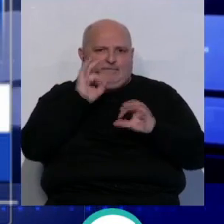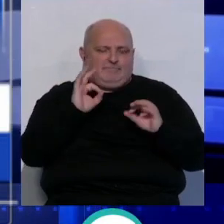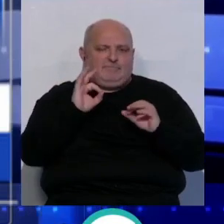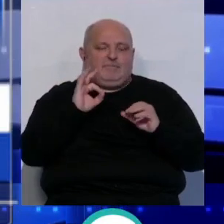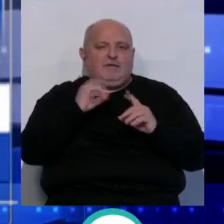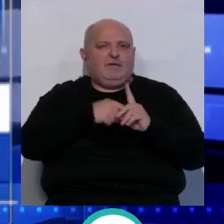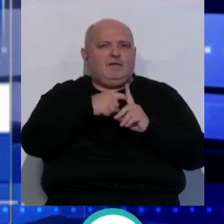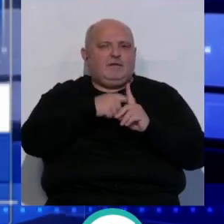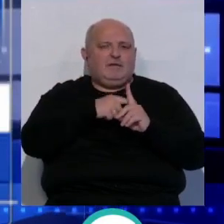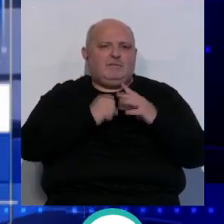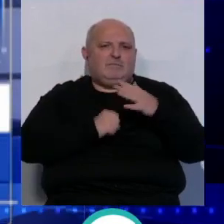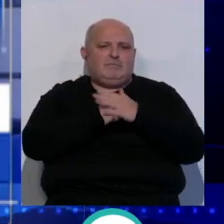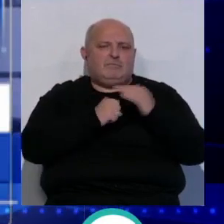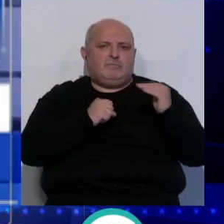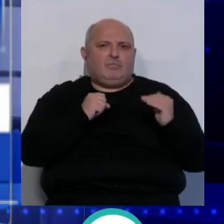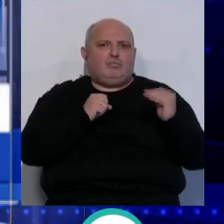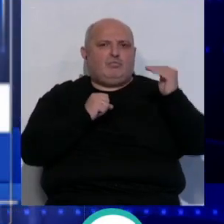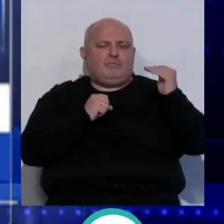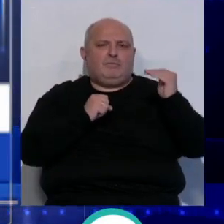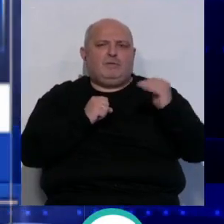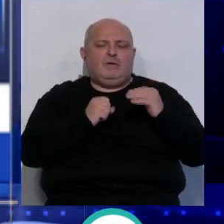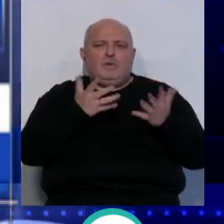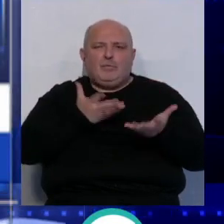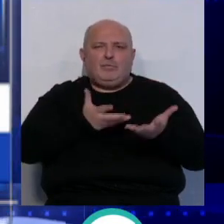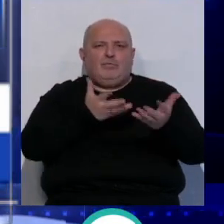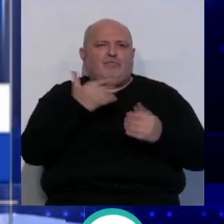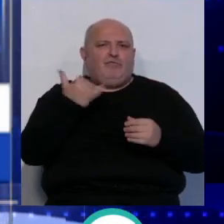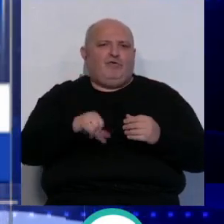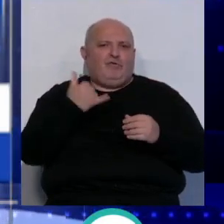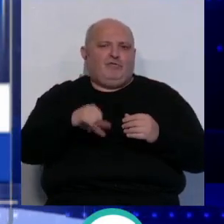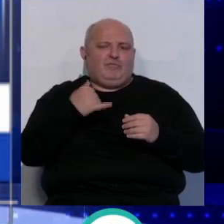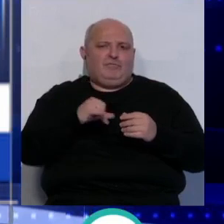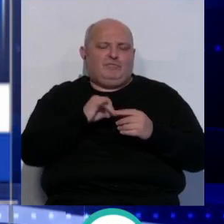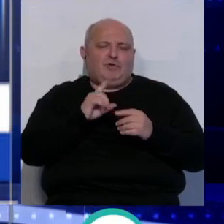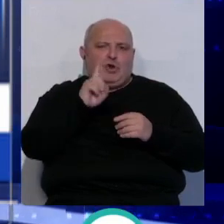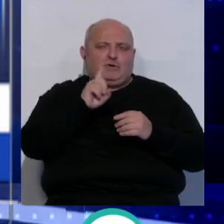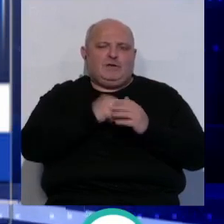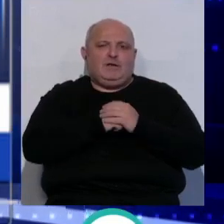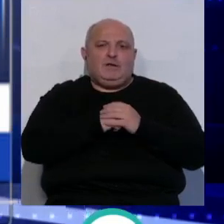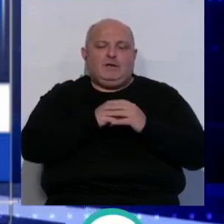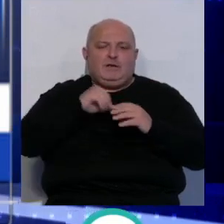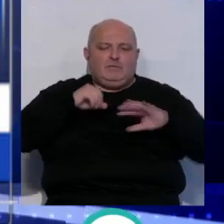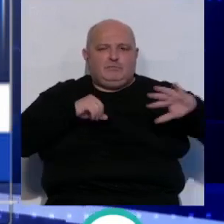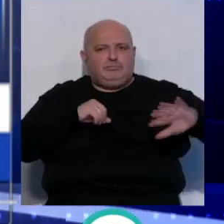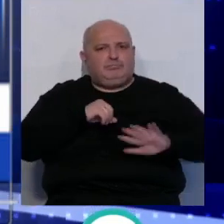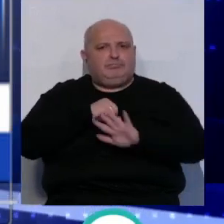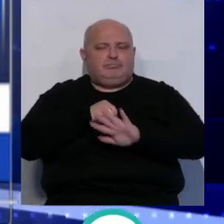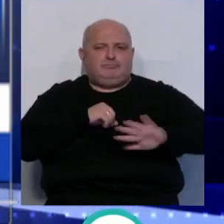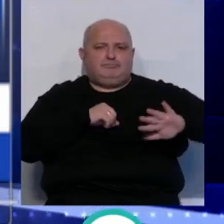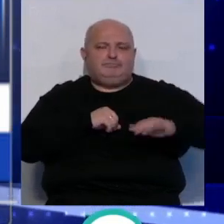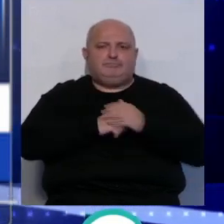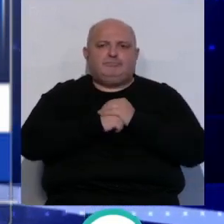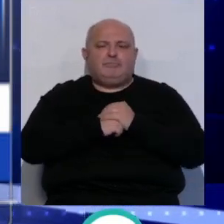Las temperaturas máximas en ascenso y con vientos de flojos variables rolando a norte y de poniente en el estrecho.